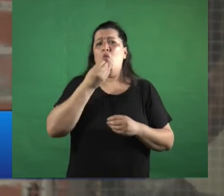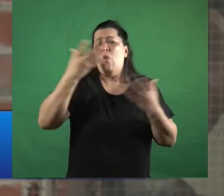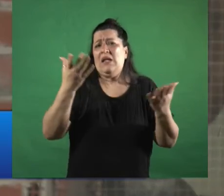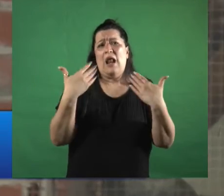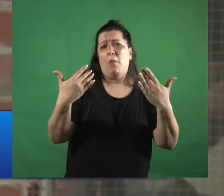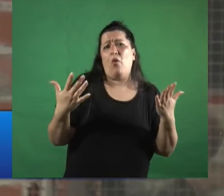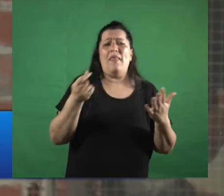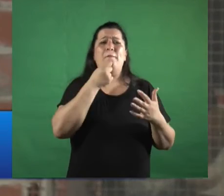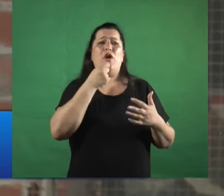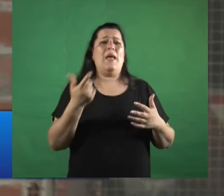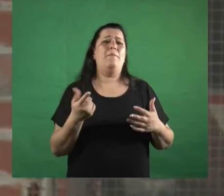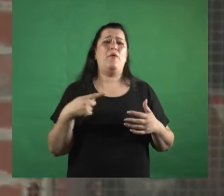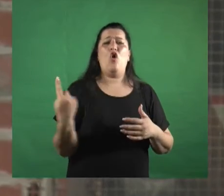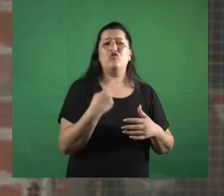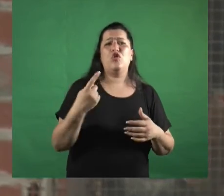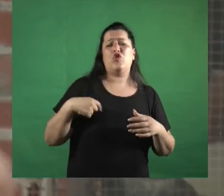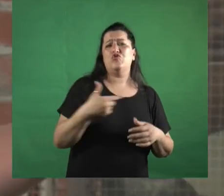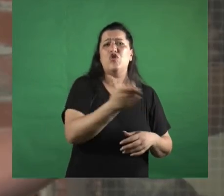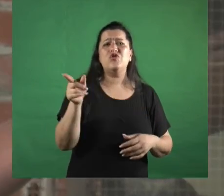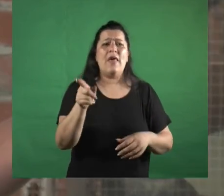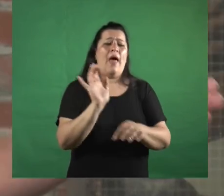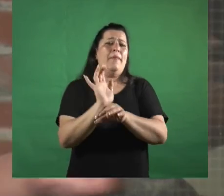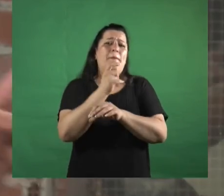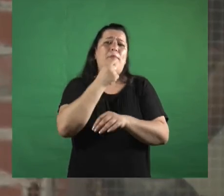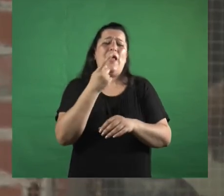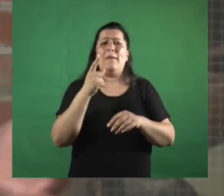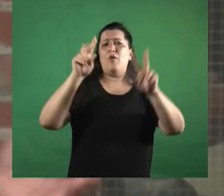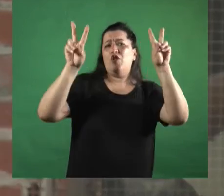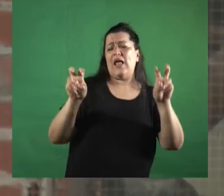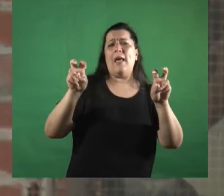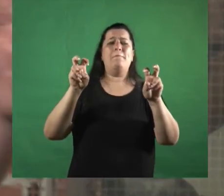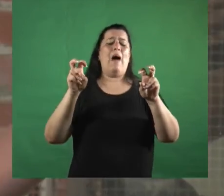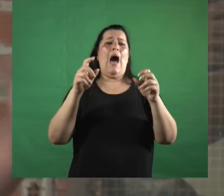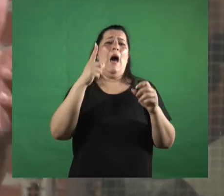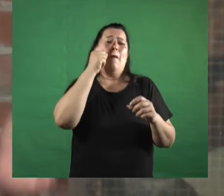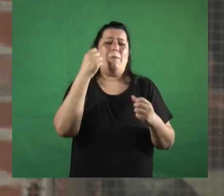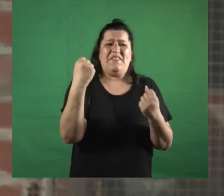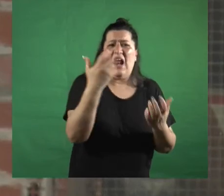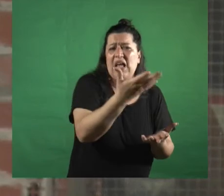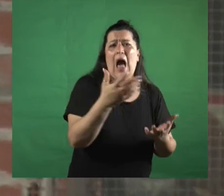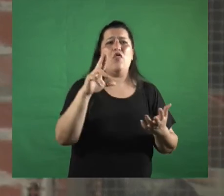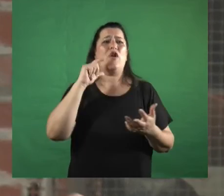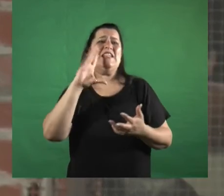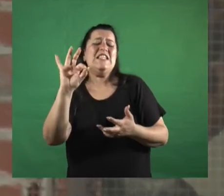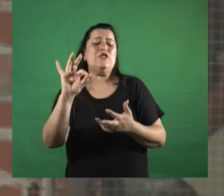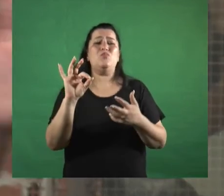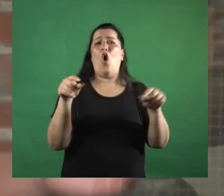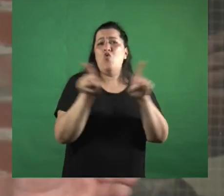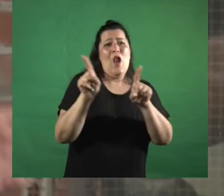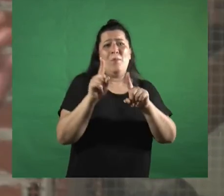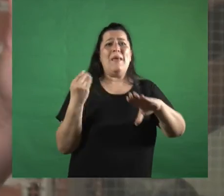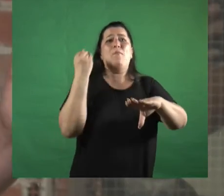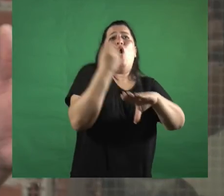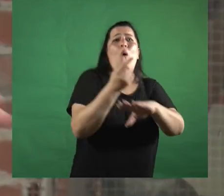si fuésemos una sociedad de construir en estos temas del patriarcado del racismo lo mismo da quien lo conduce pero evidentemente no estamos